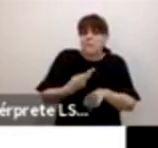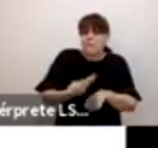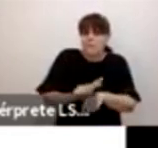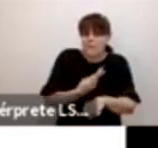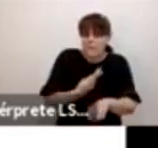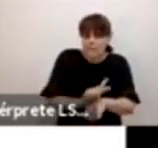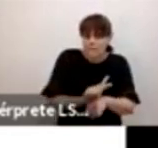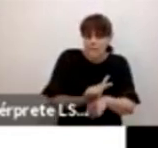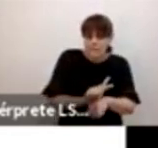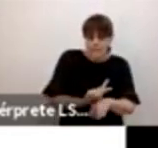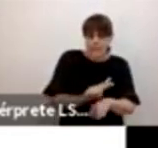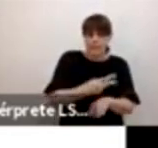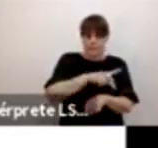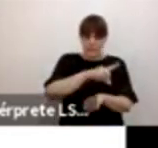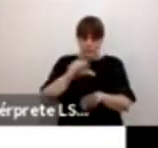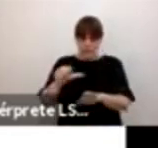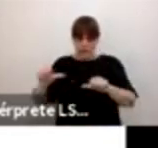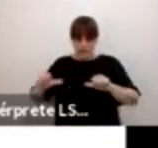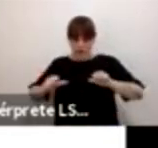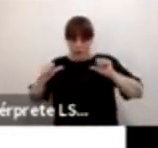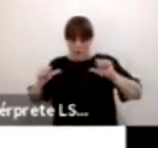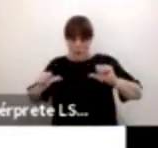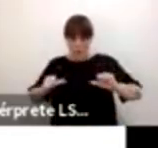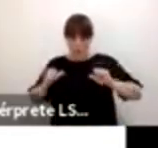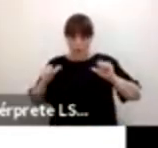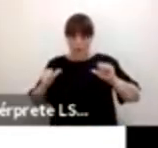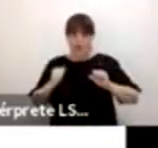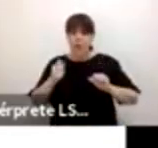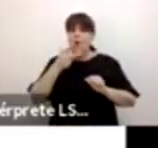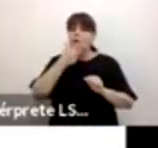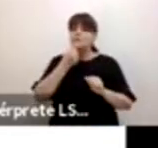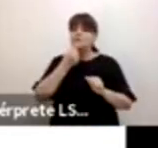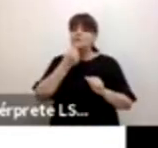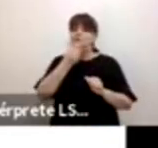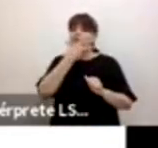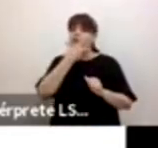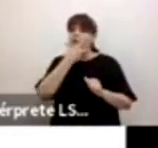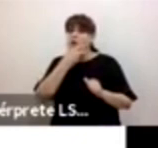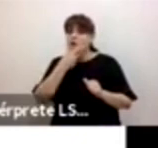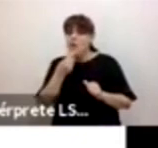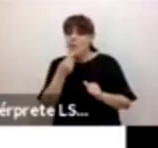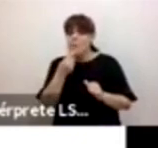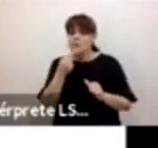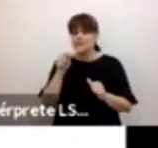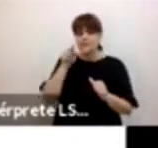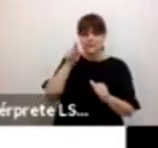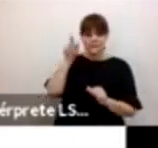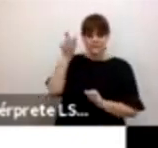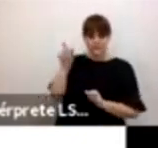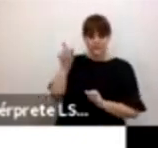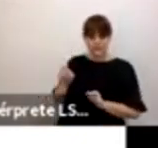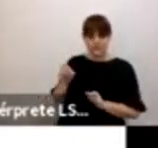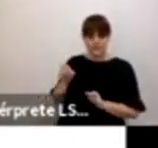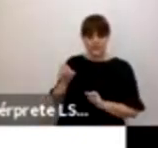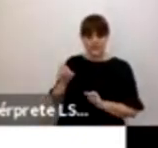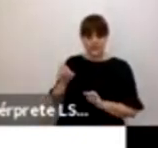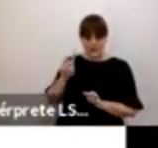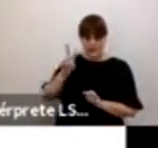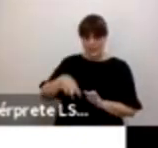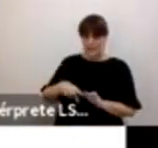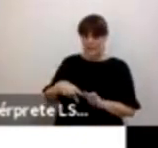adolescencia los niños varones empiezan a enfrentar una serie de riesgos sociales